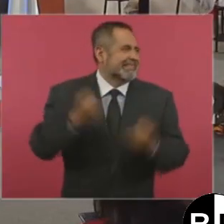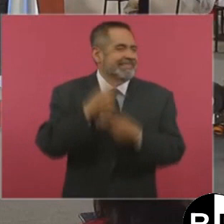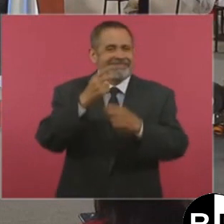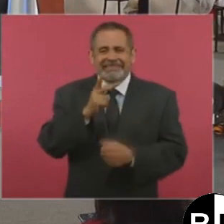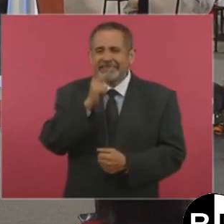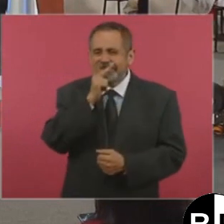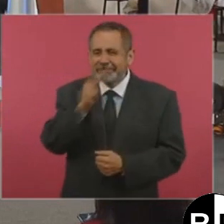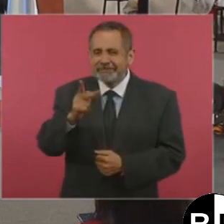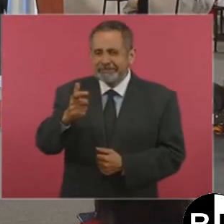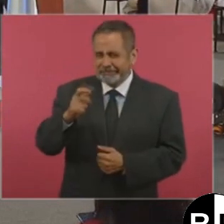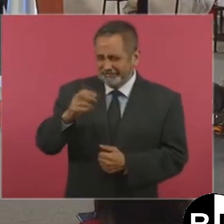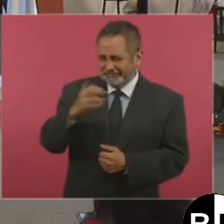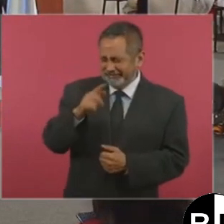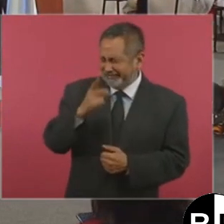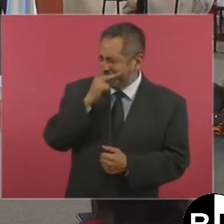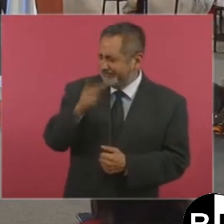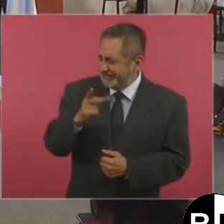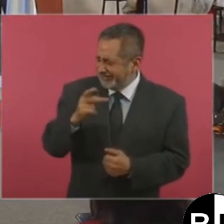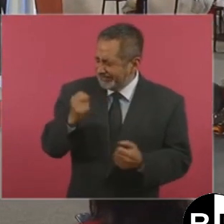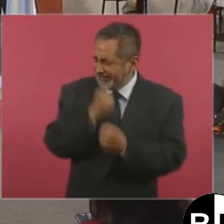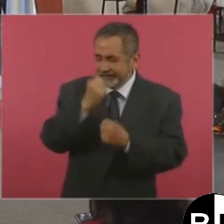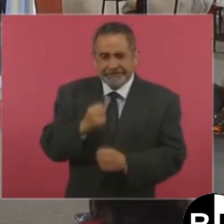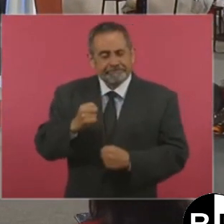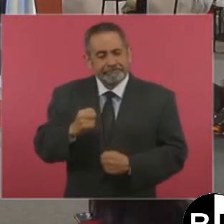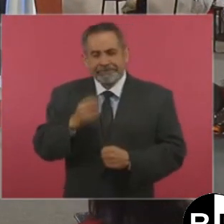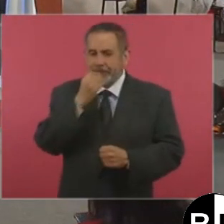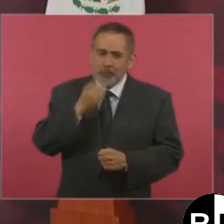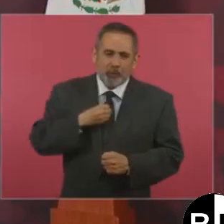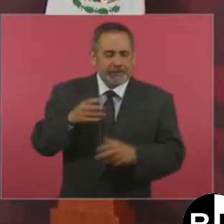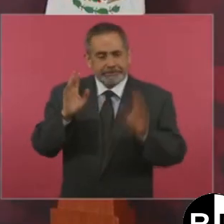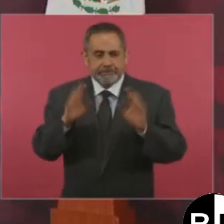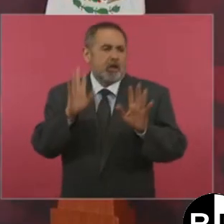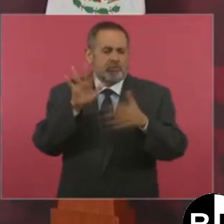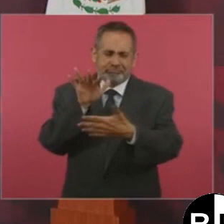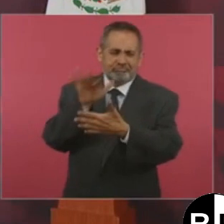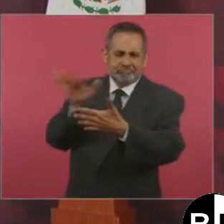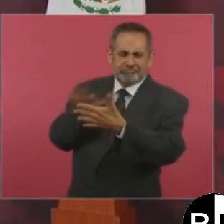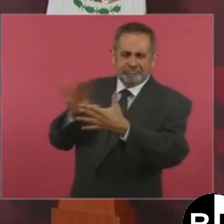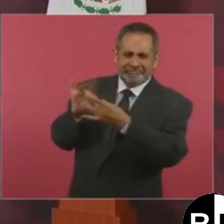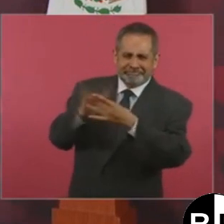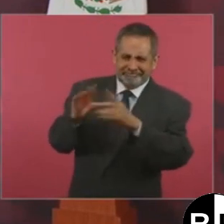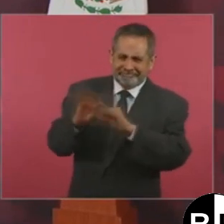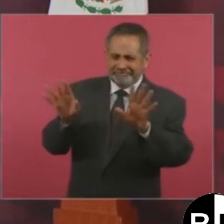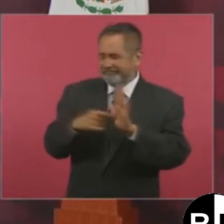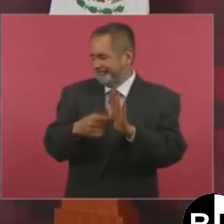ni modo, pero pues es que estoy aclarando.